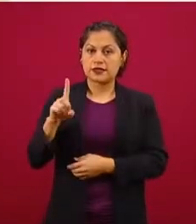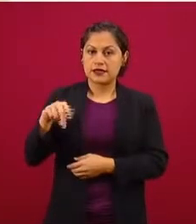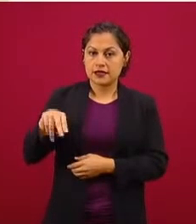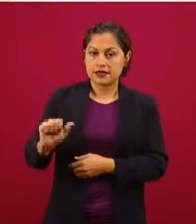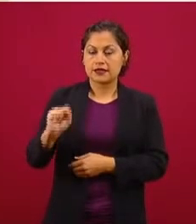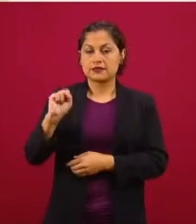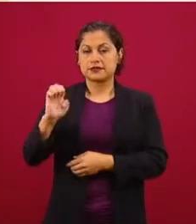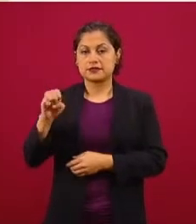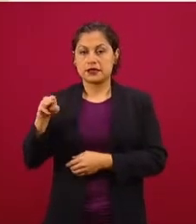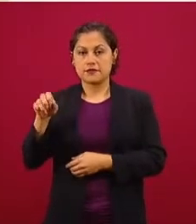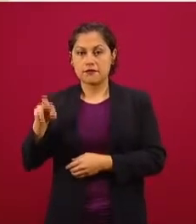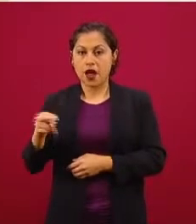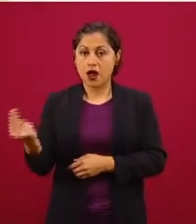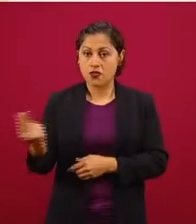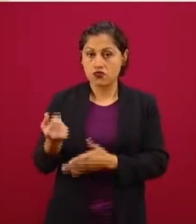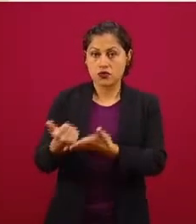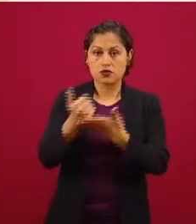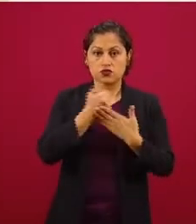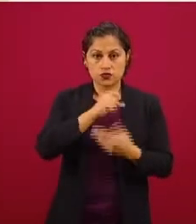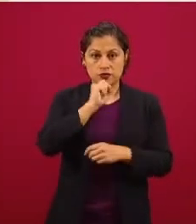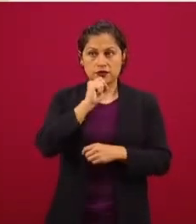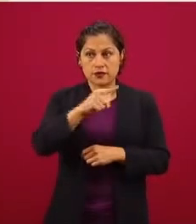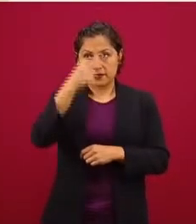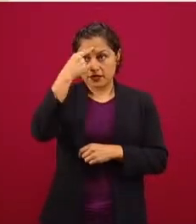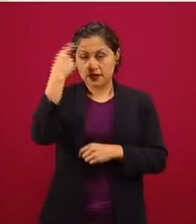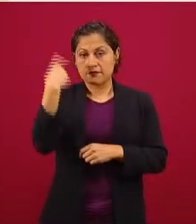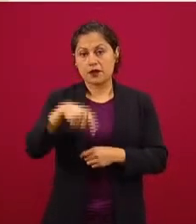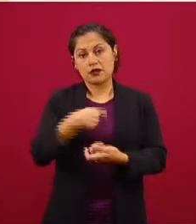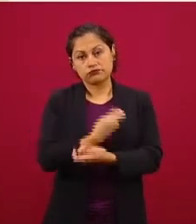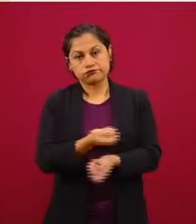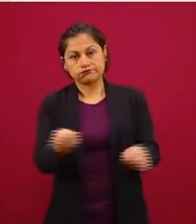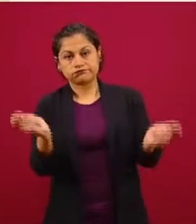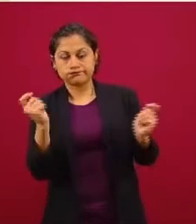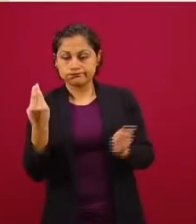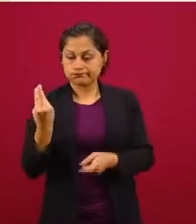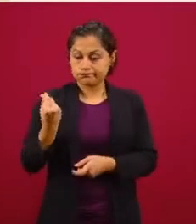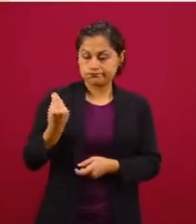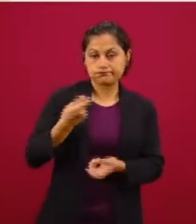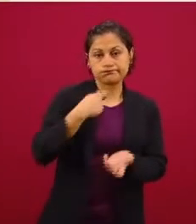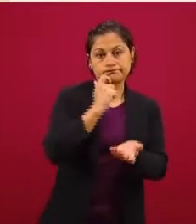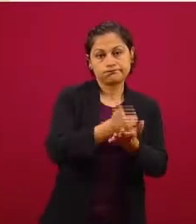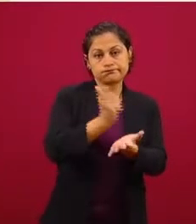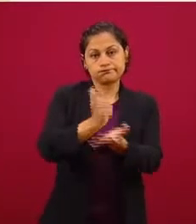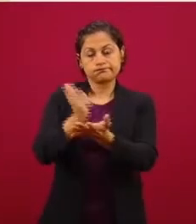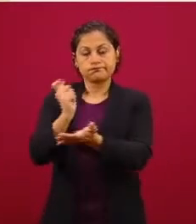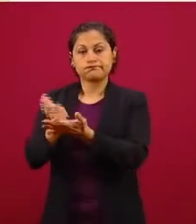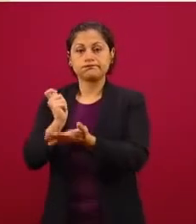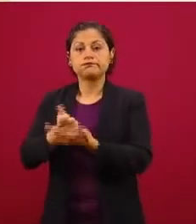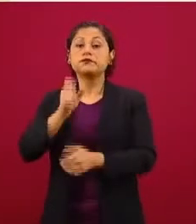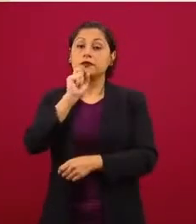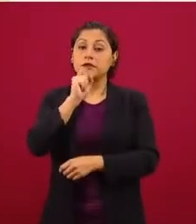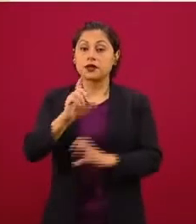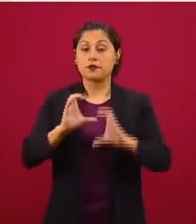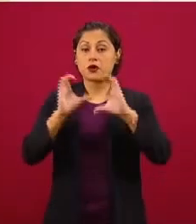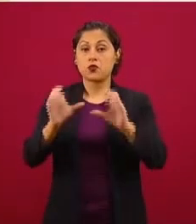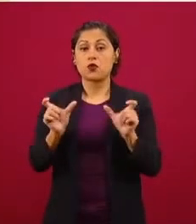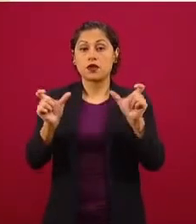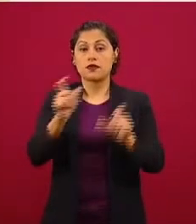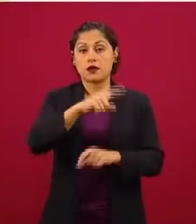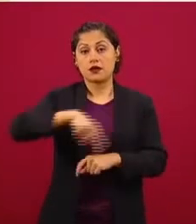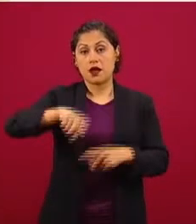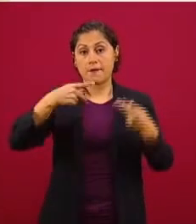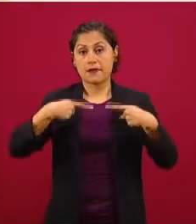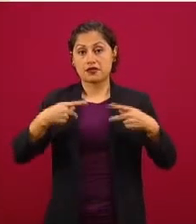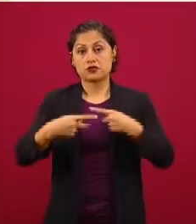el resguardo de los recursos, para el traslado de los recursos y la seguridad de nuestros derechohabientes. Y hay una serie de